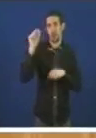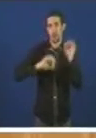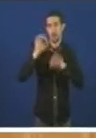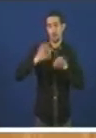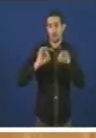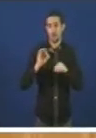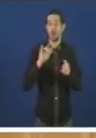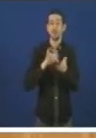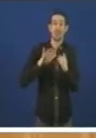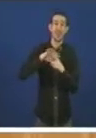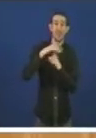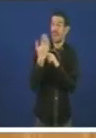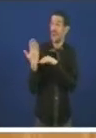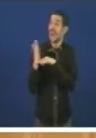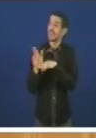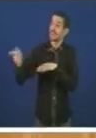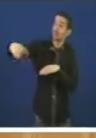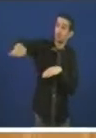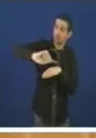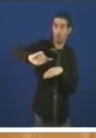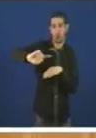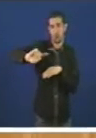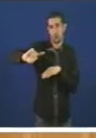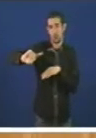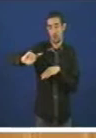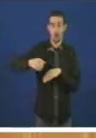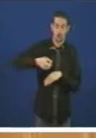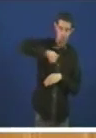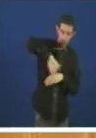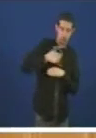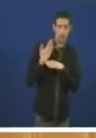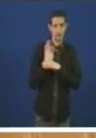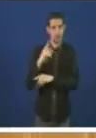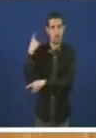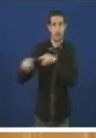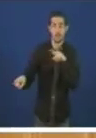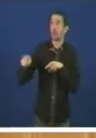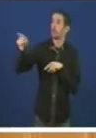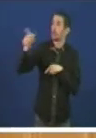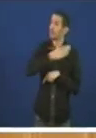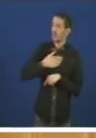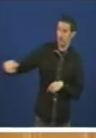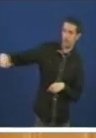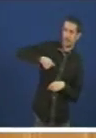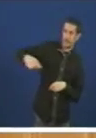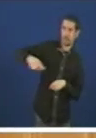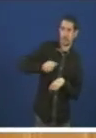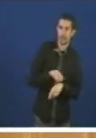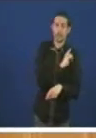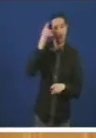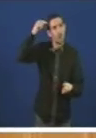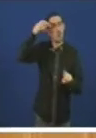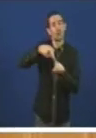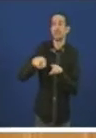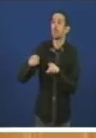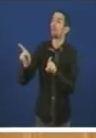acabo de describir contraponse a actitude do goberno galego que, como decía, pretende vostedes desmembrar pero cunha finalidade puramente